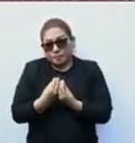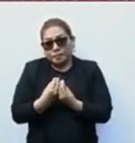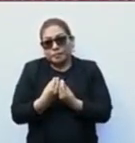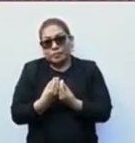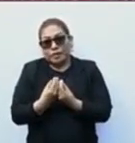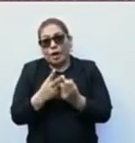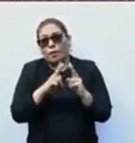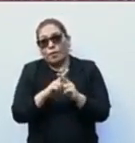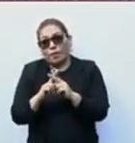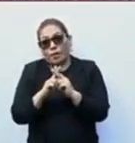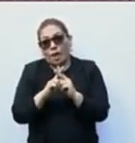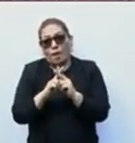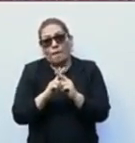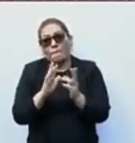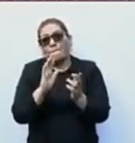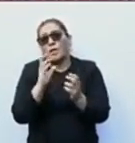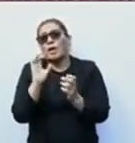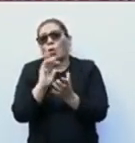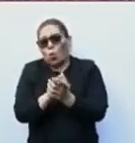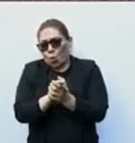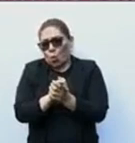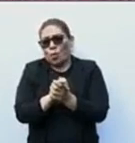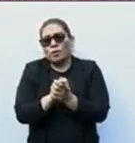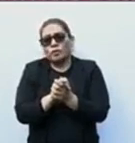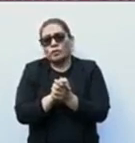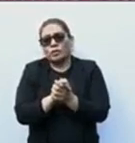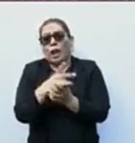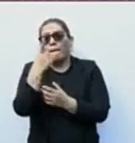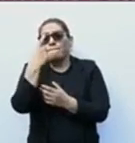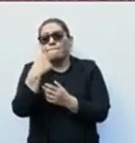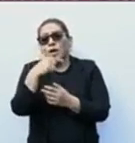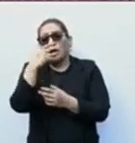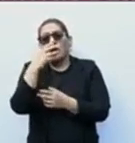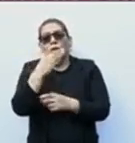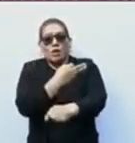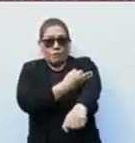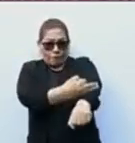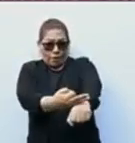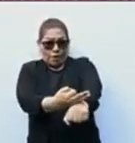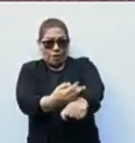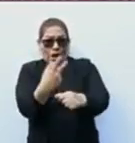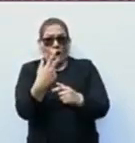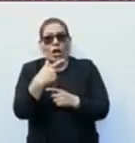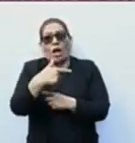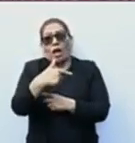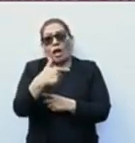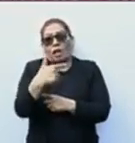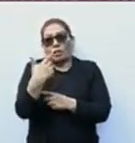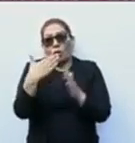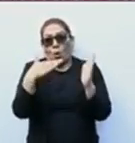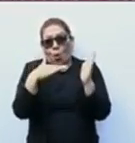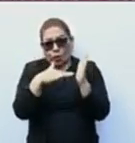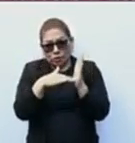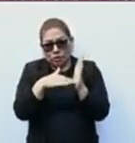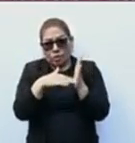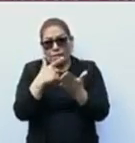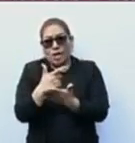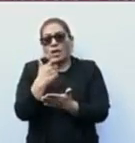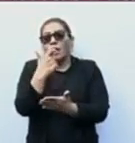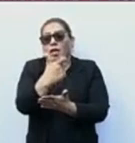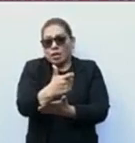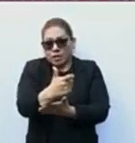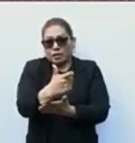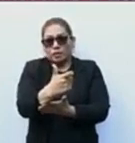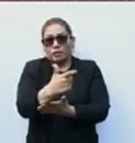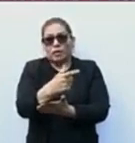que significa que en una familia para el 2024 estarán recibiendo doce mil pesos bimestrales, seis mil